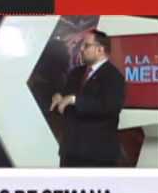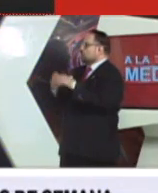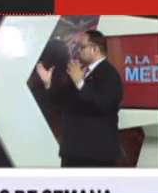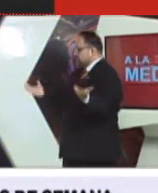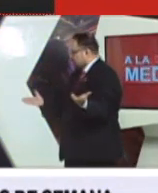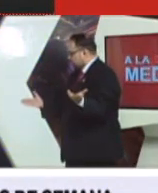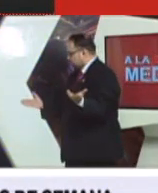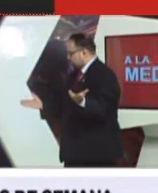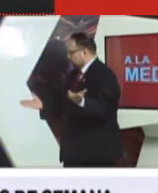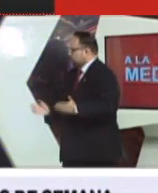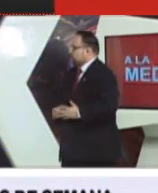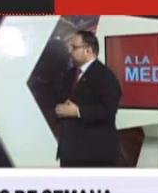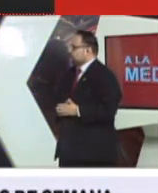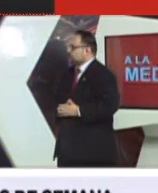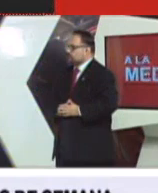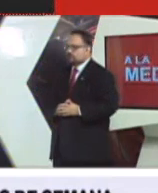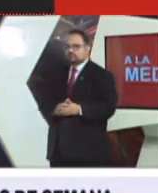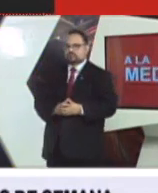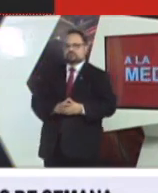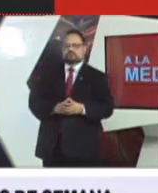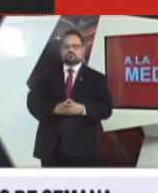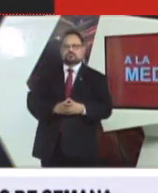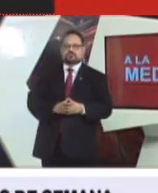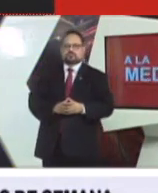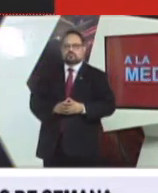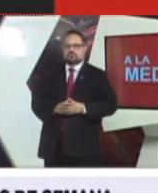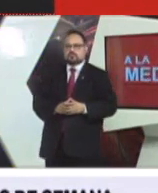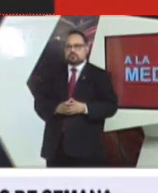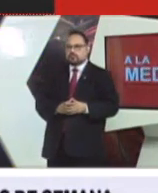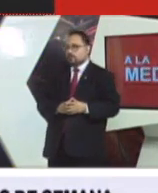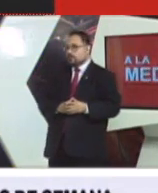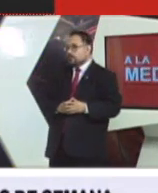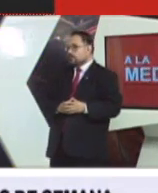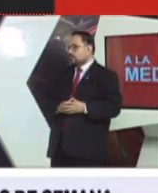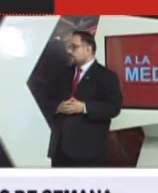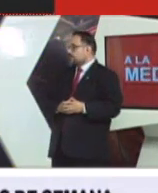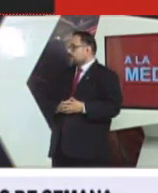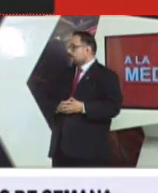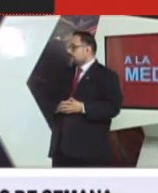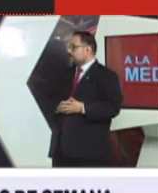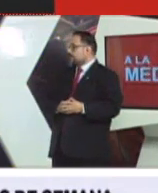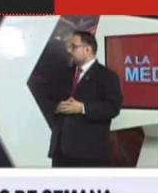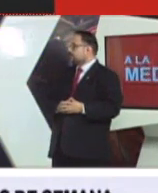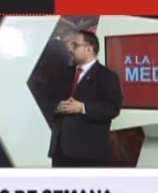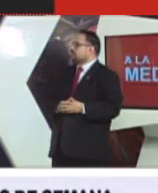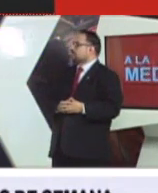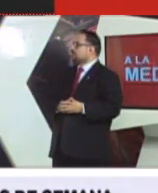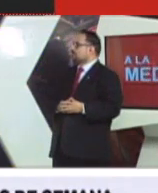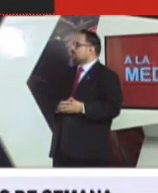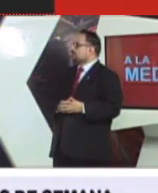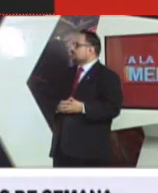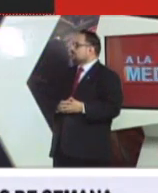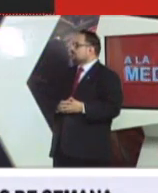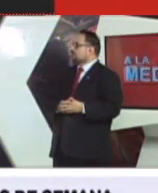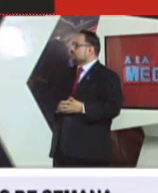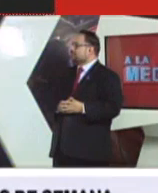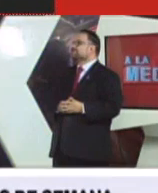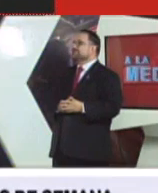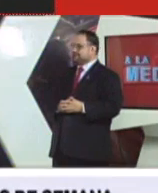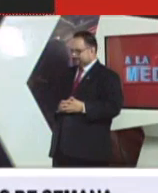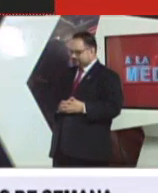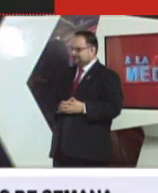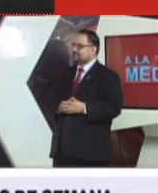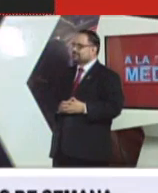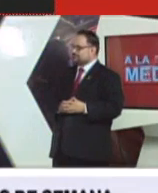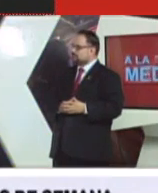a lo social, por ejemplo. Efectivamente, y ese es el peligro que al final se crea, que derivado entonces que el fin de semana